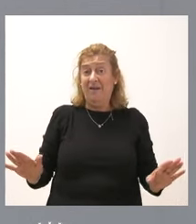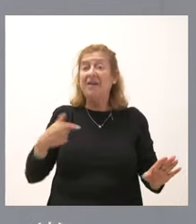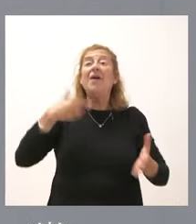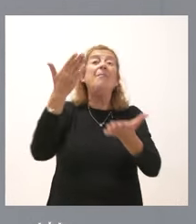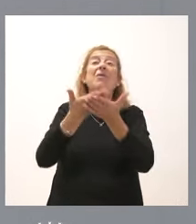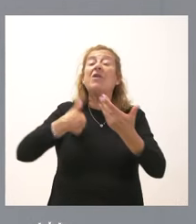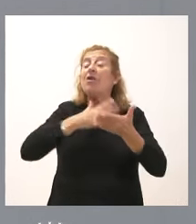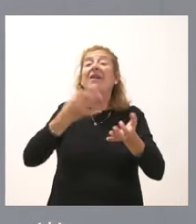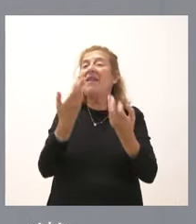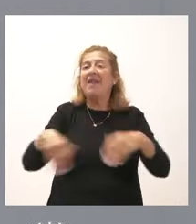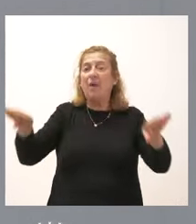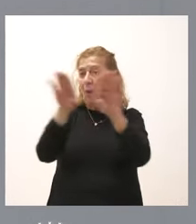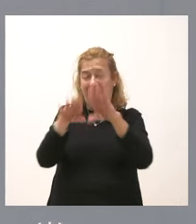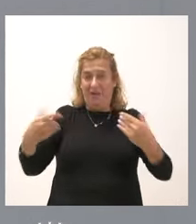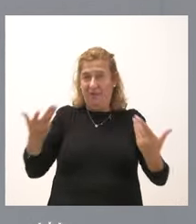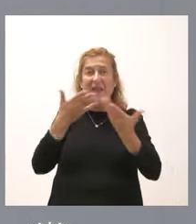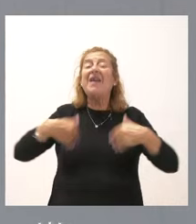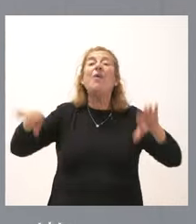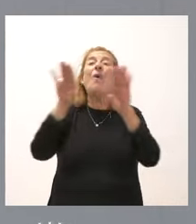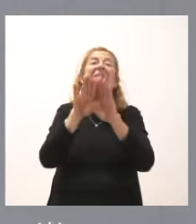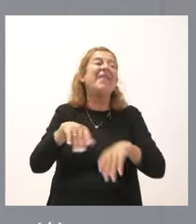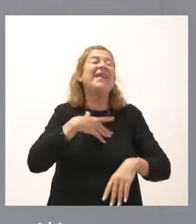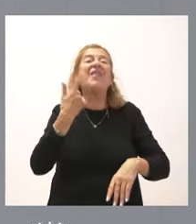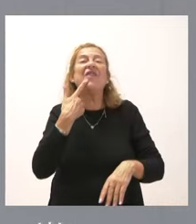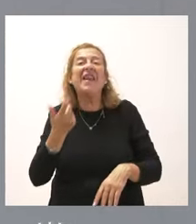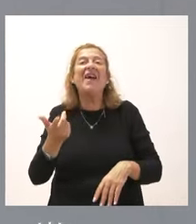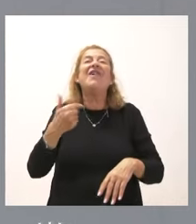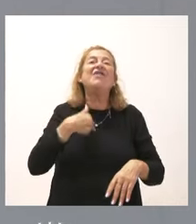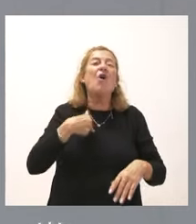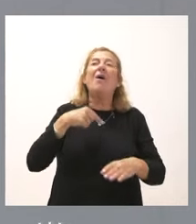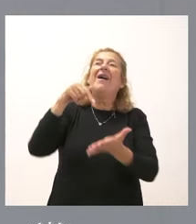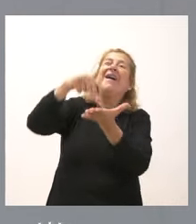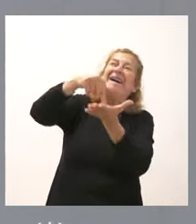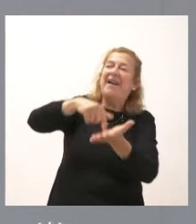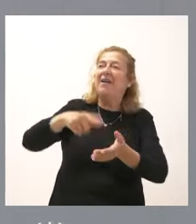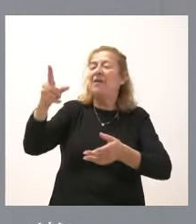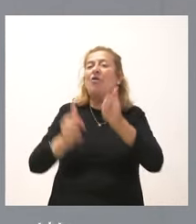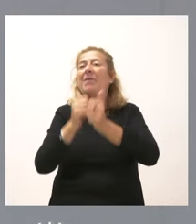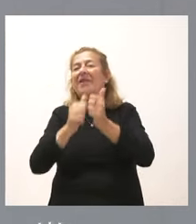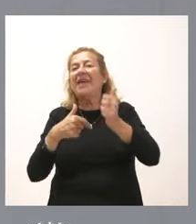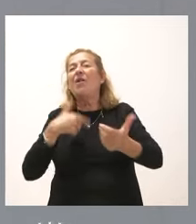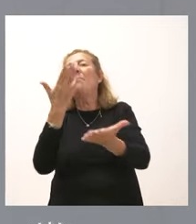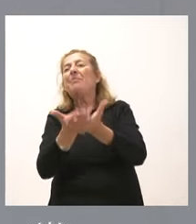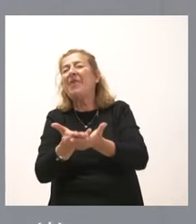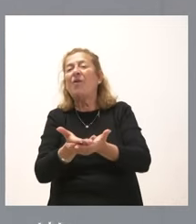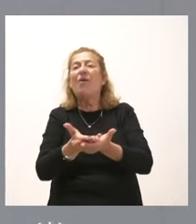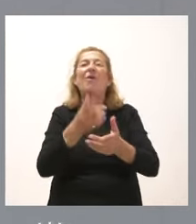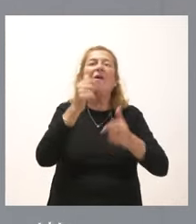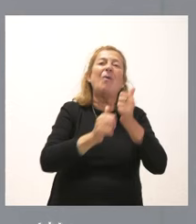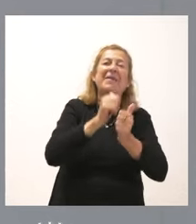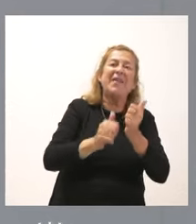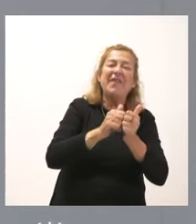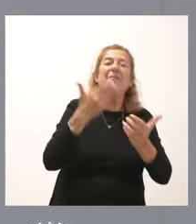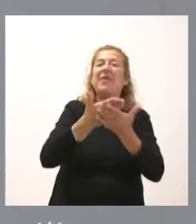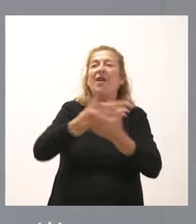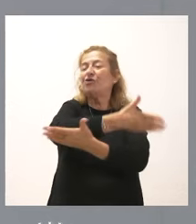igualdad. Y la igualdad no pasa porque nosotros, porque alguien exige una competencia, vayamos a pedir exactamente la misma competencia que